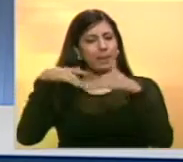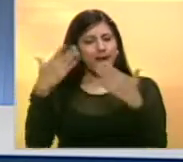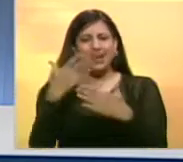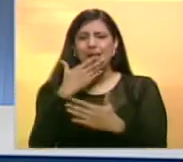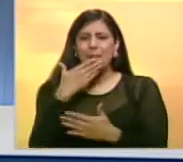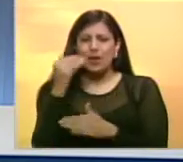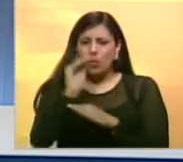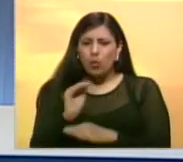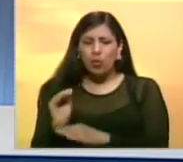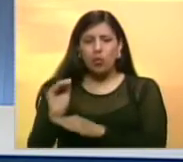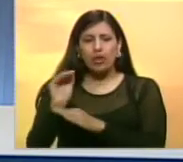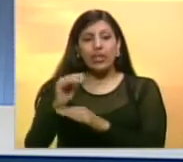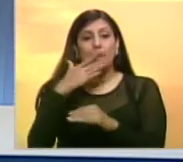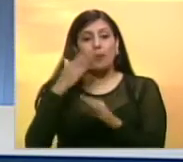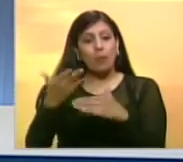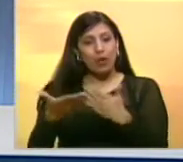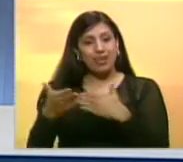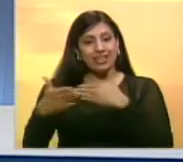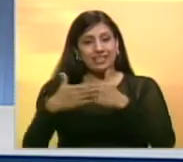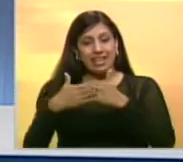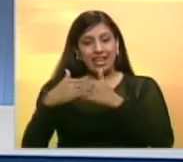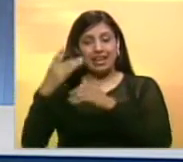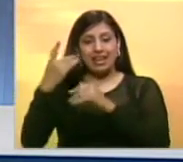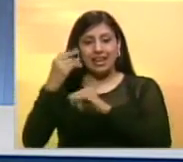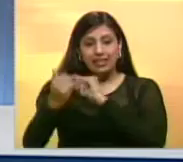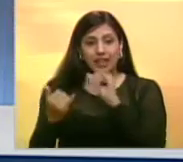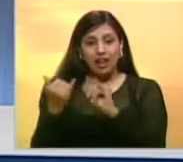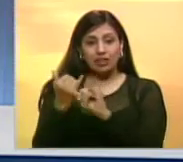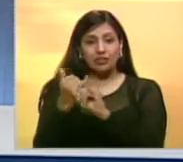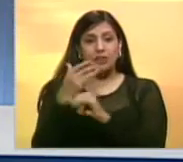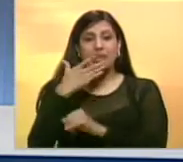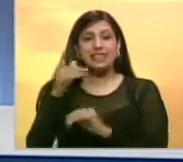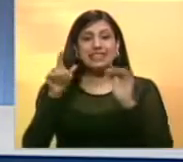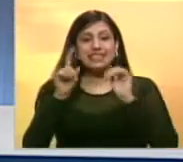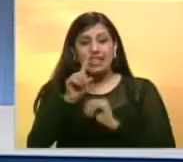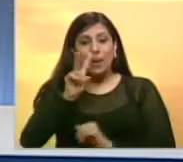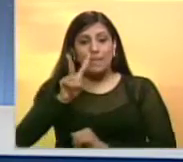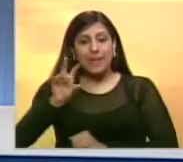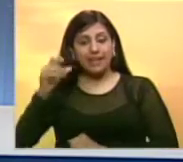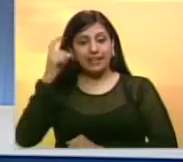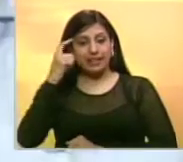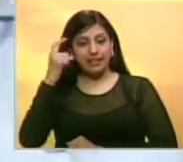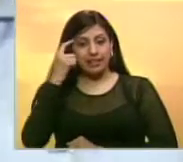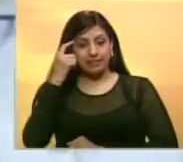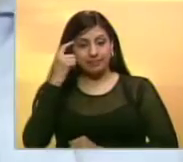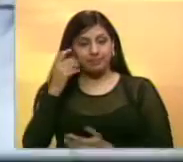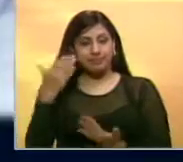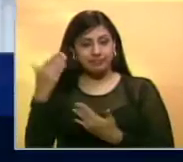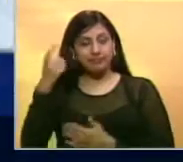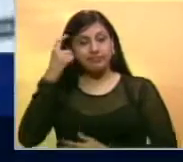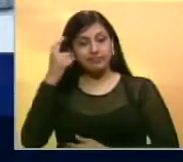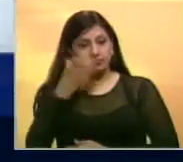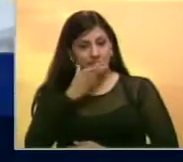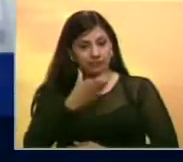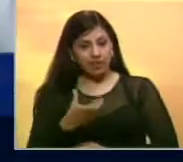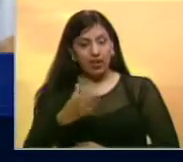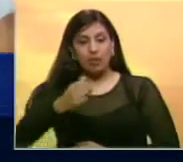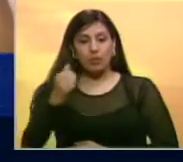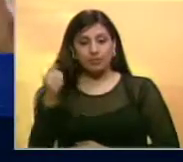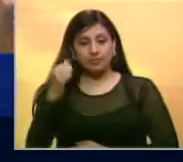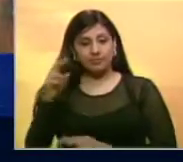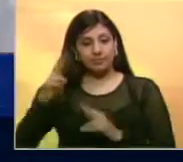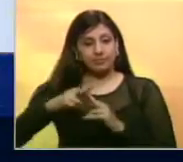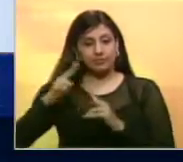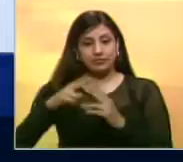seguridad a propósito del cierre de los pasos internacionales que ya cumplen más de 120 días. Durante la fecha de sembrina Politáchira